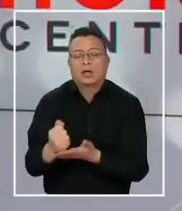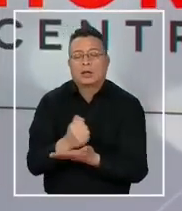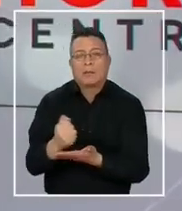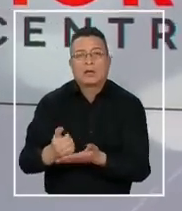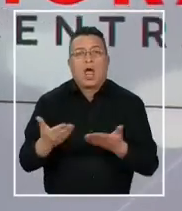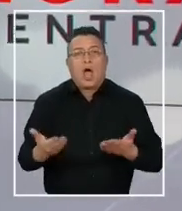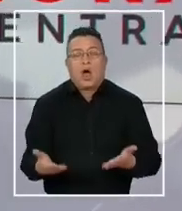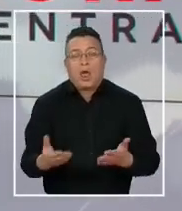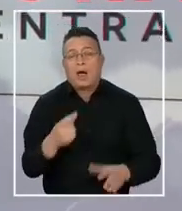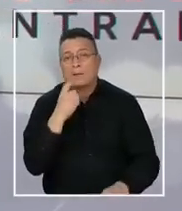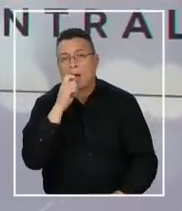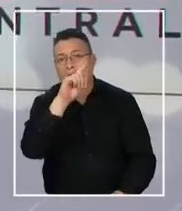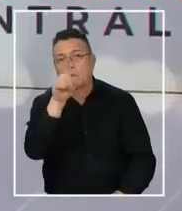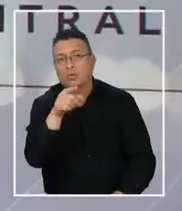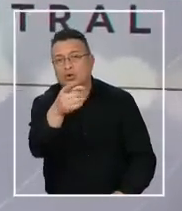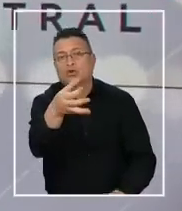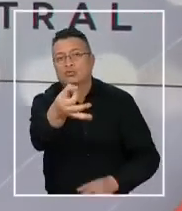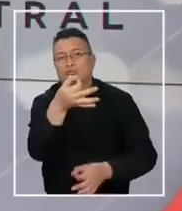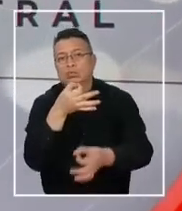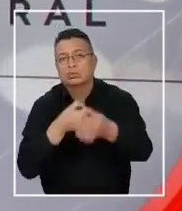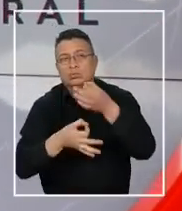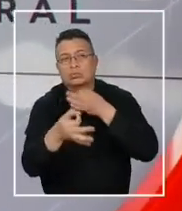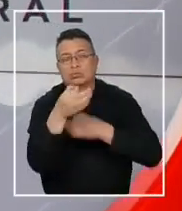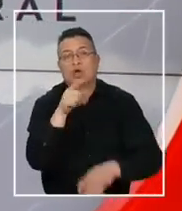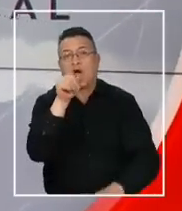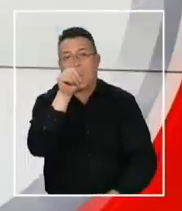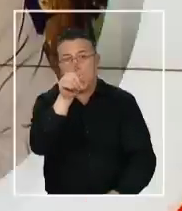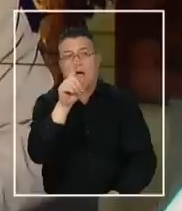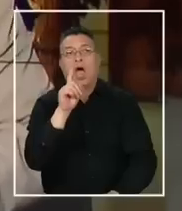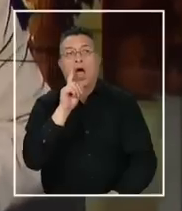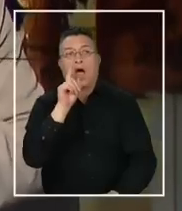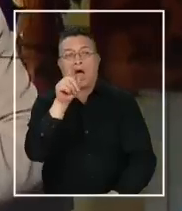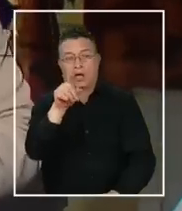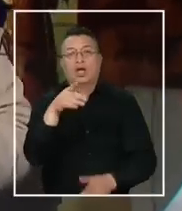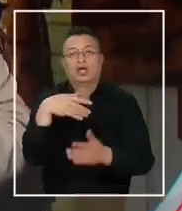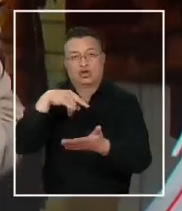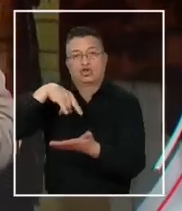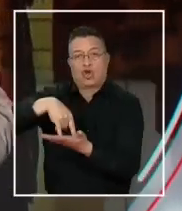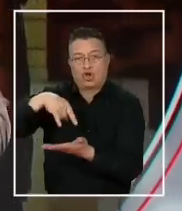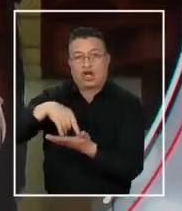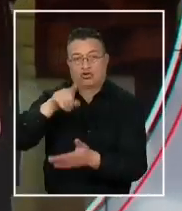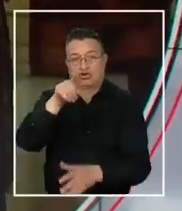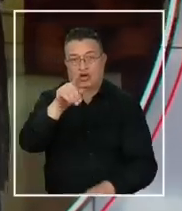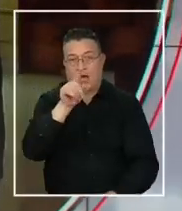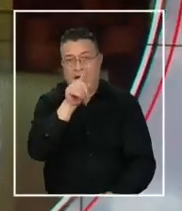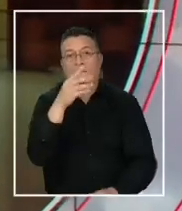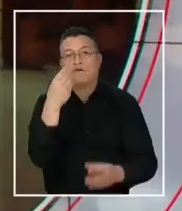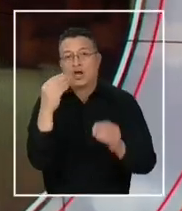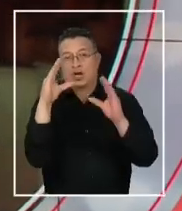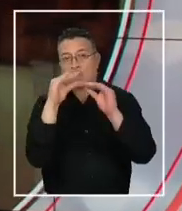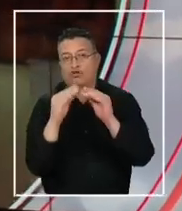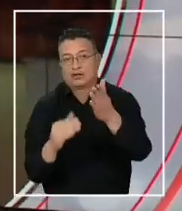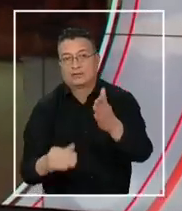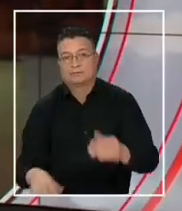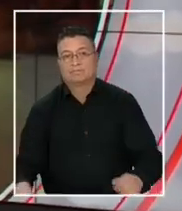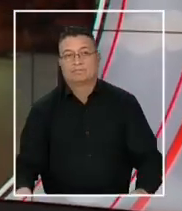iniciativas? Se lo consultamos de inmediato a Pogirot Descobedo, quien está junto a nosotros desde el Congreso. Pogirot, ¿qué tal? Buenas noches.